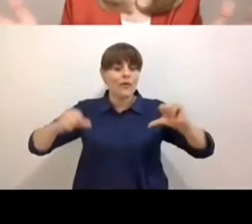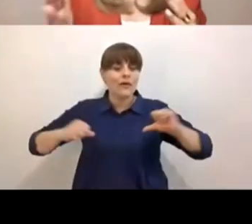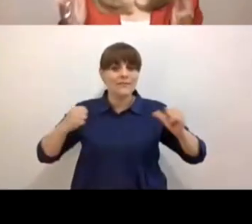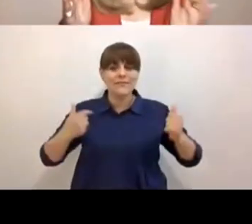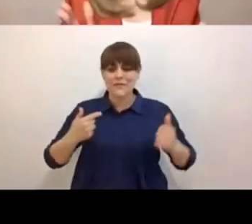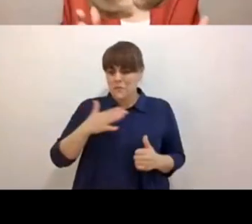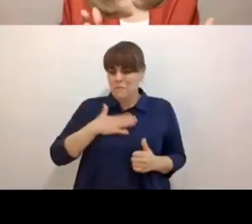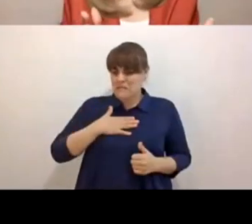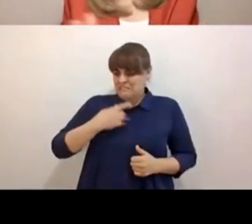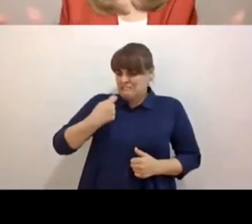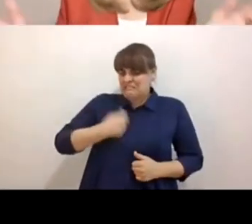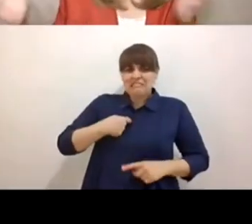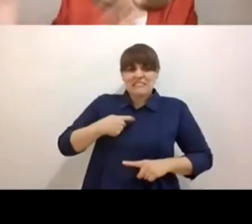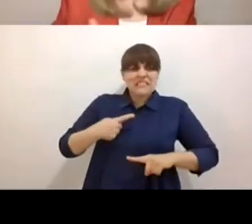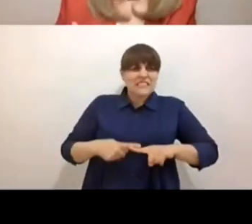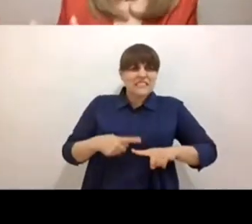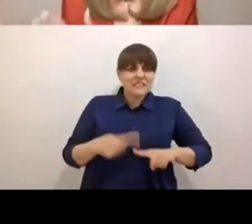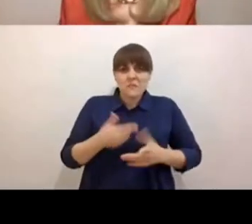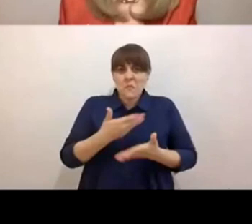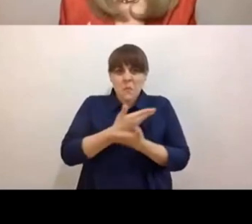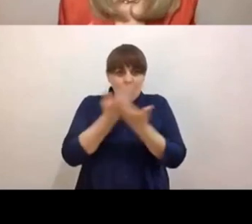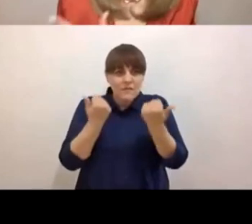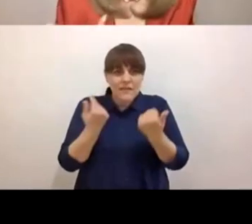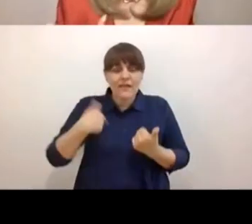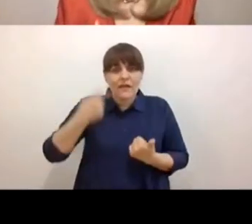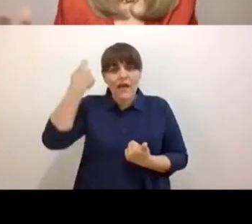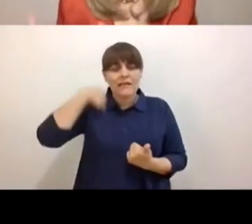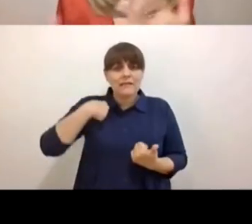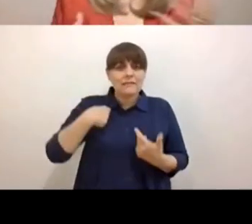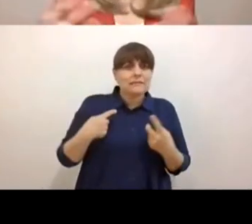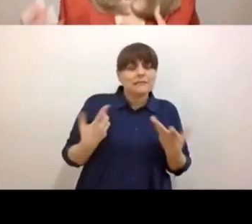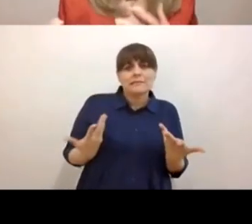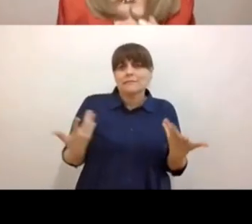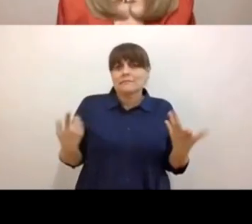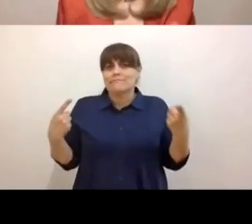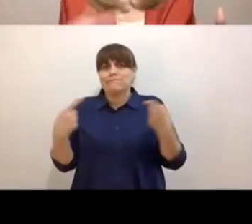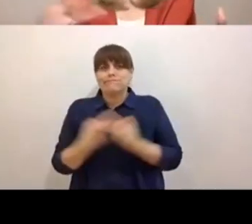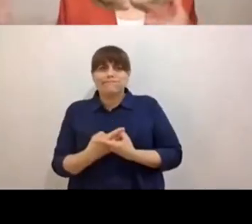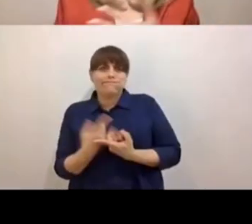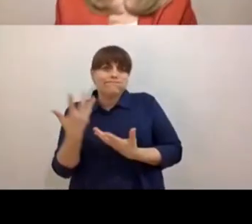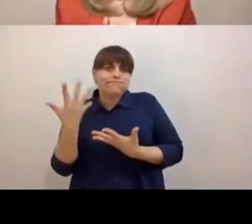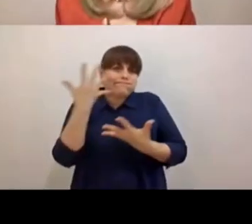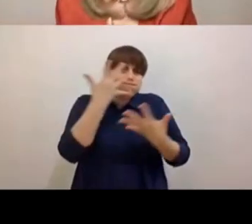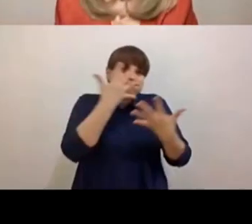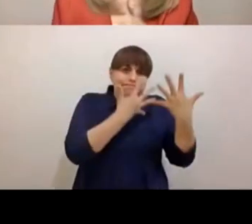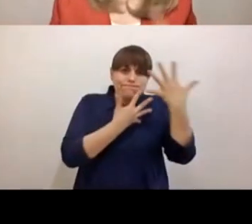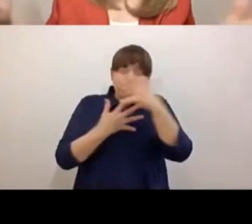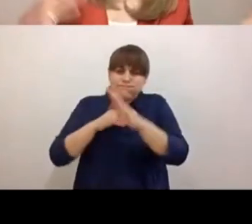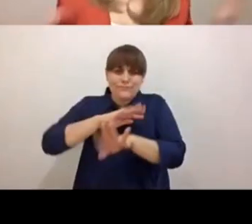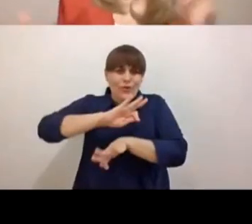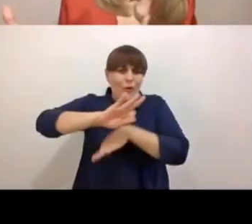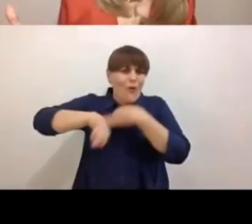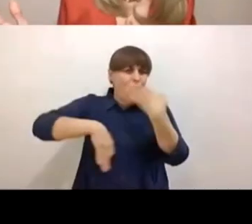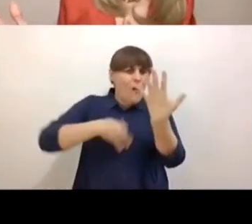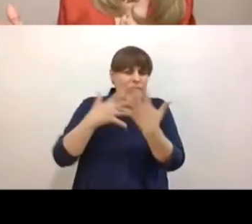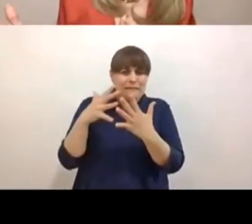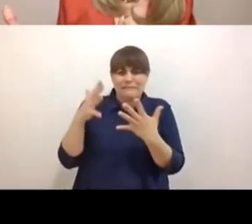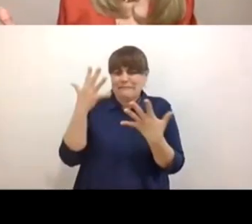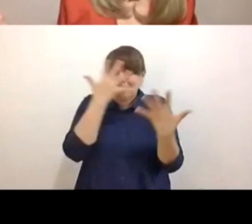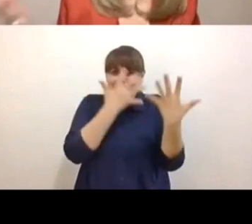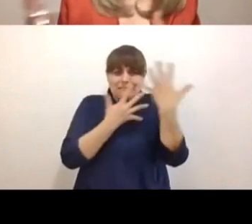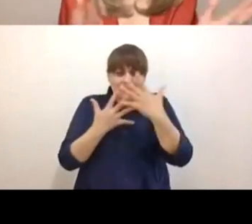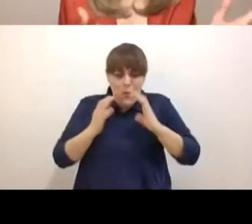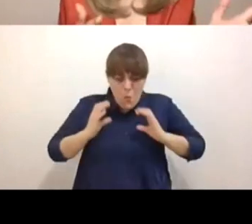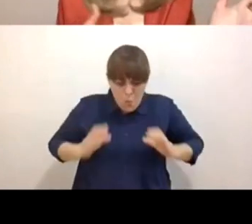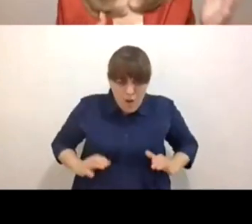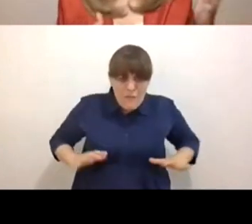están en una franca crisis, ¿no? Están confundidos, esto es un caos, tienen cambios en el cuerpo